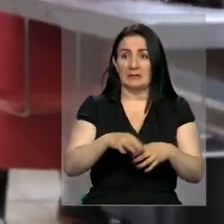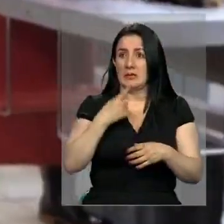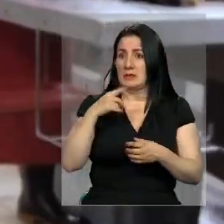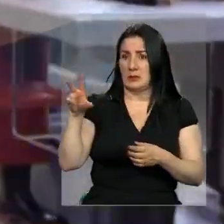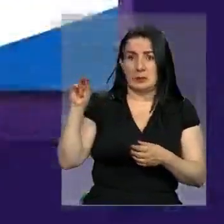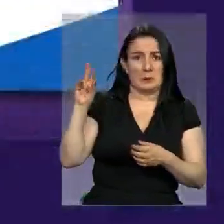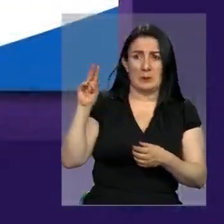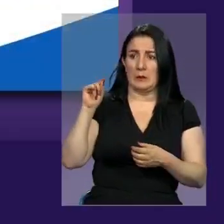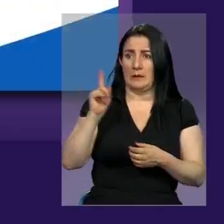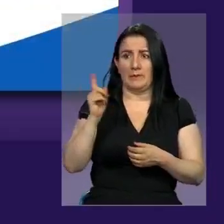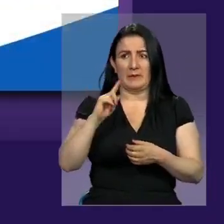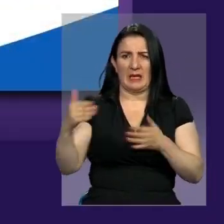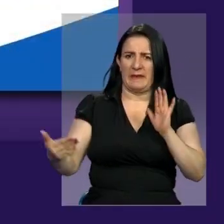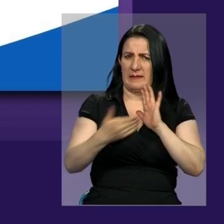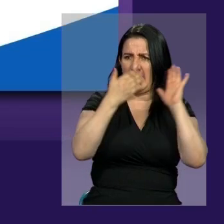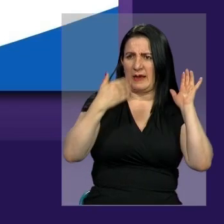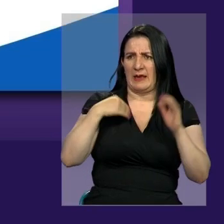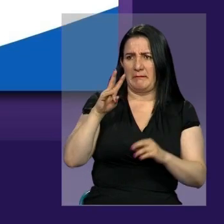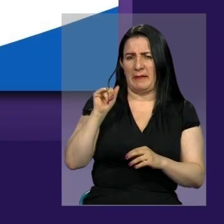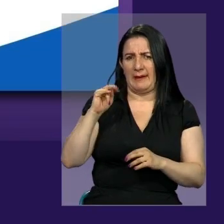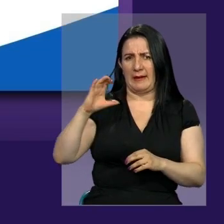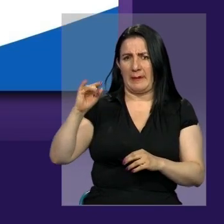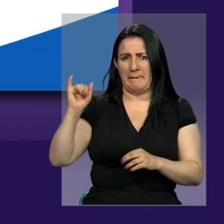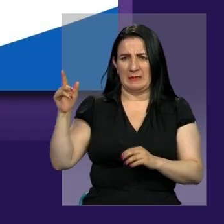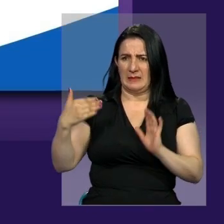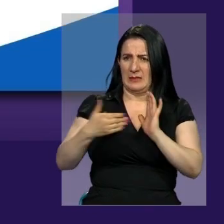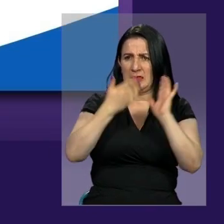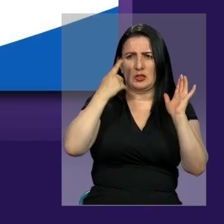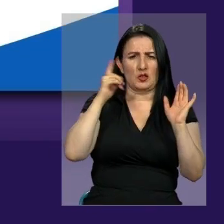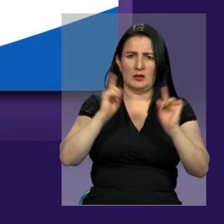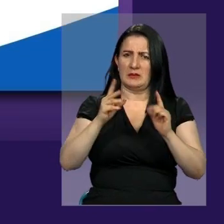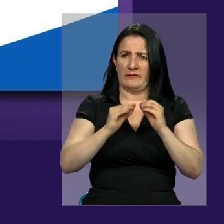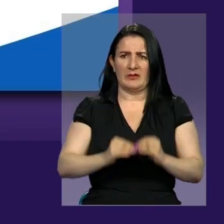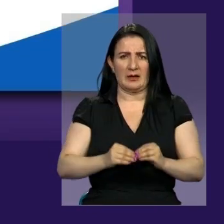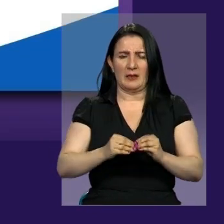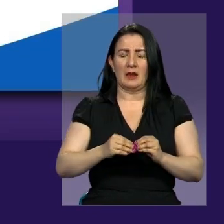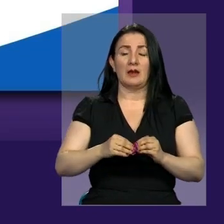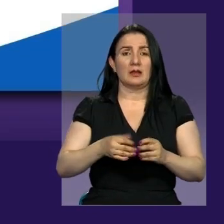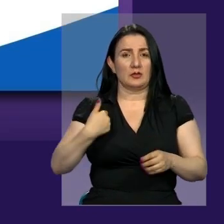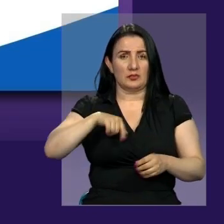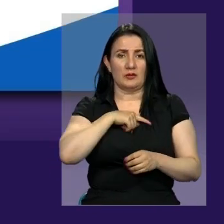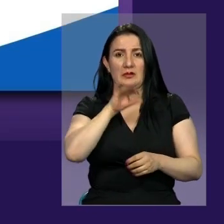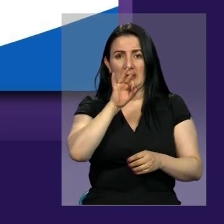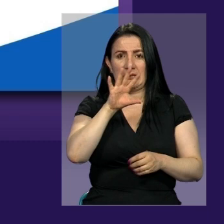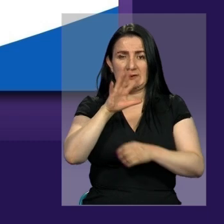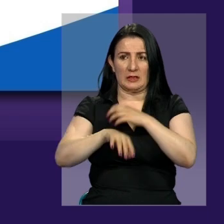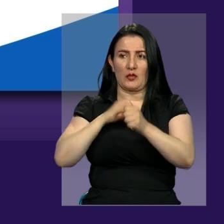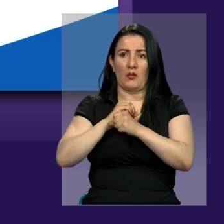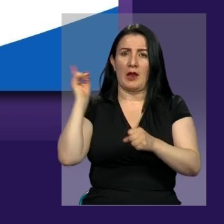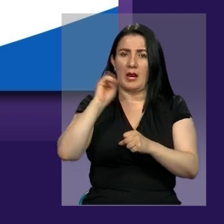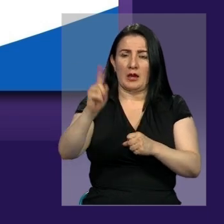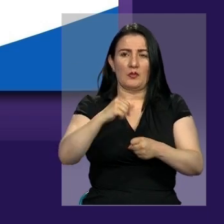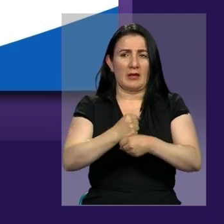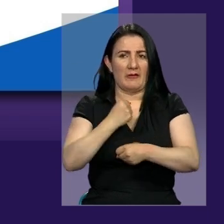acusaciones. No se puede atacar ni estigmatizar a una compañía de esa manera. Esto atenta contra los más de 35 años de labores